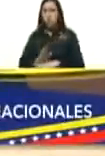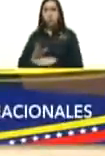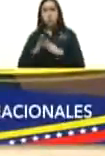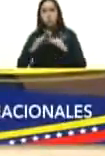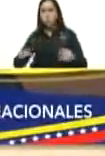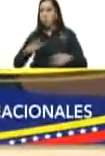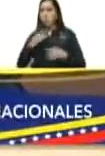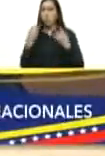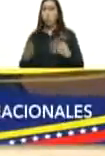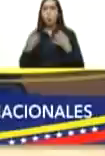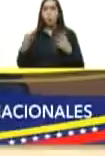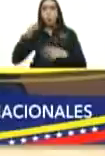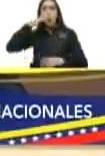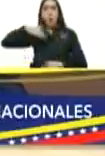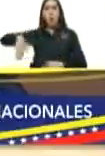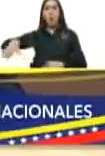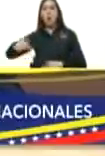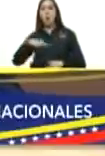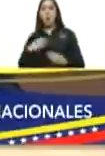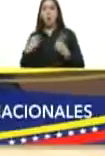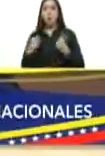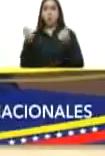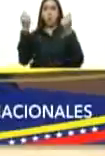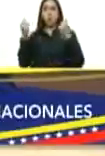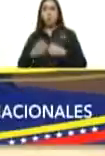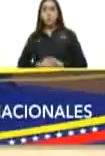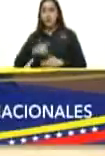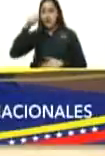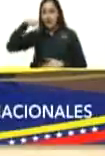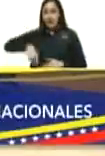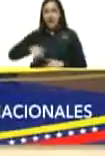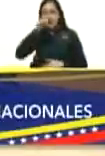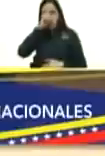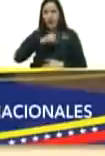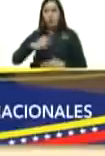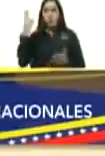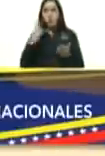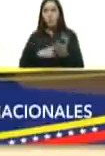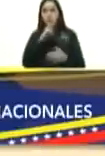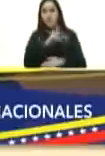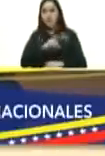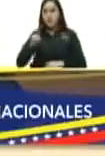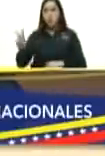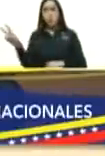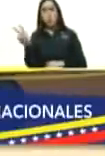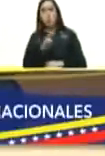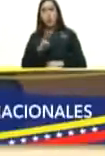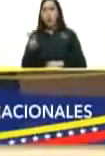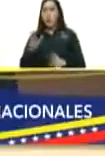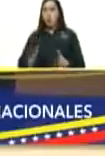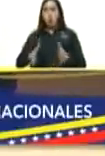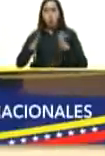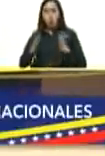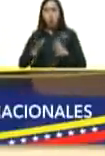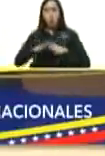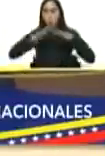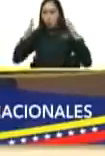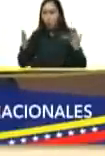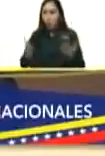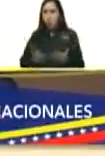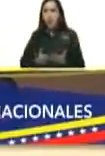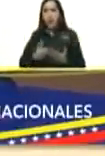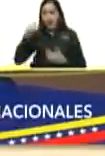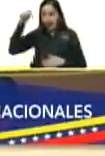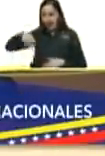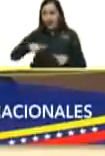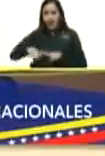y dolencias del pueblo este mismo año 2021 venezuela quedó campeón mundial y aquí lo recibí en este